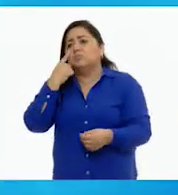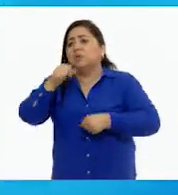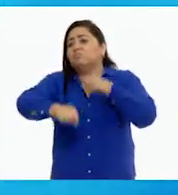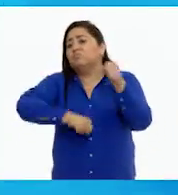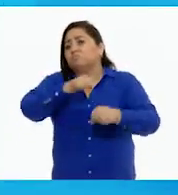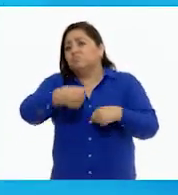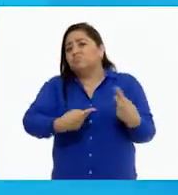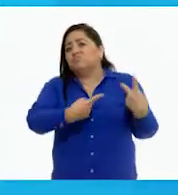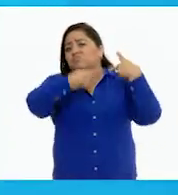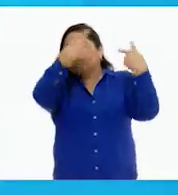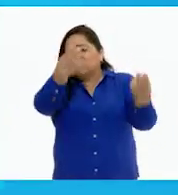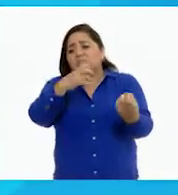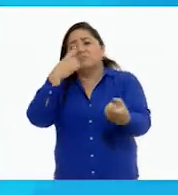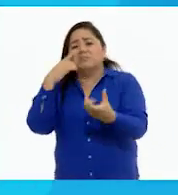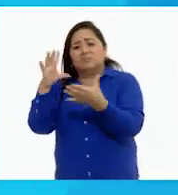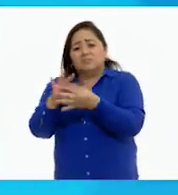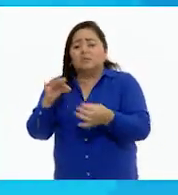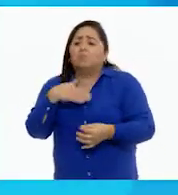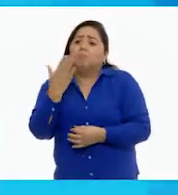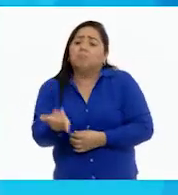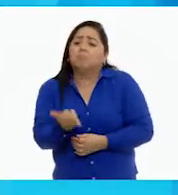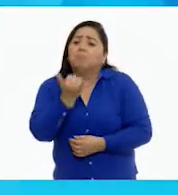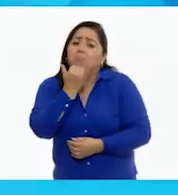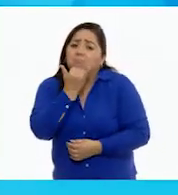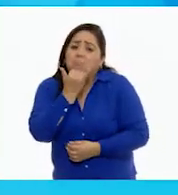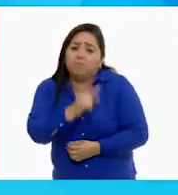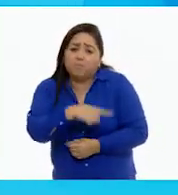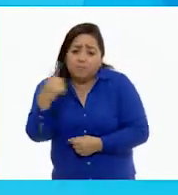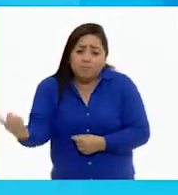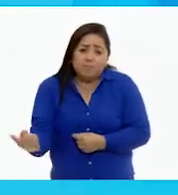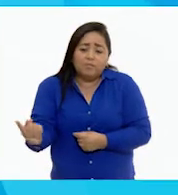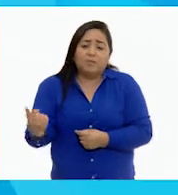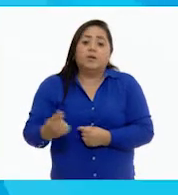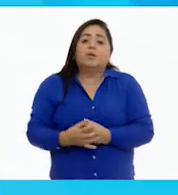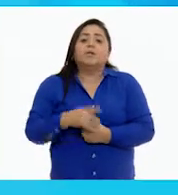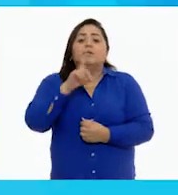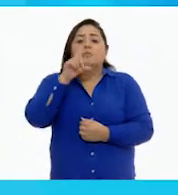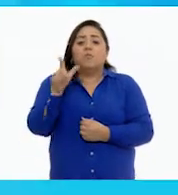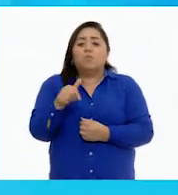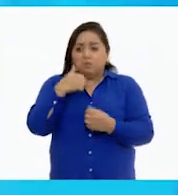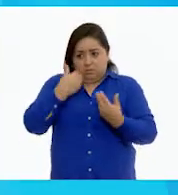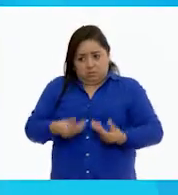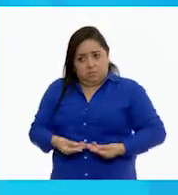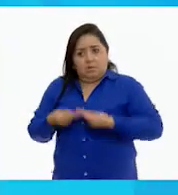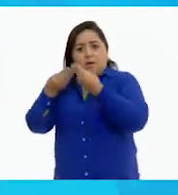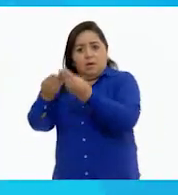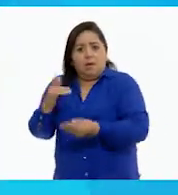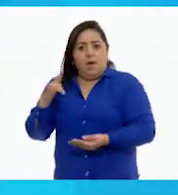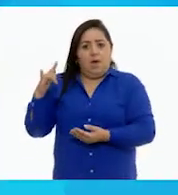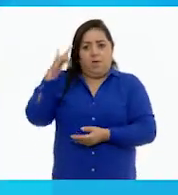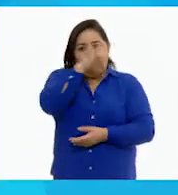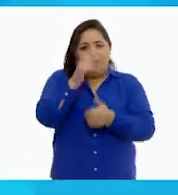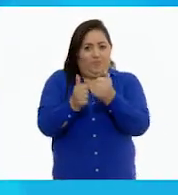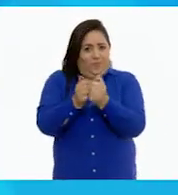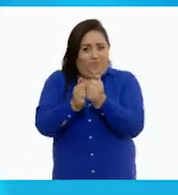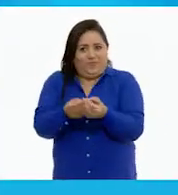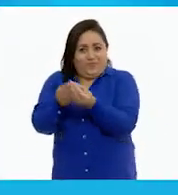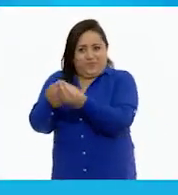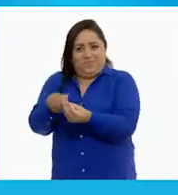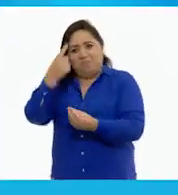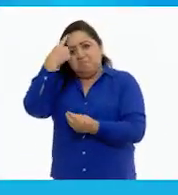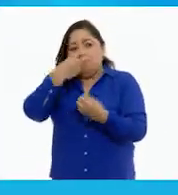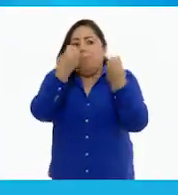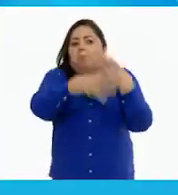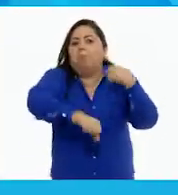bicicleta. Se disculpó con él y le ofreció el avión de control remoto para